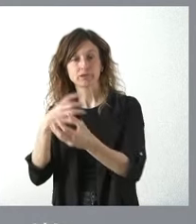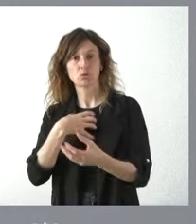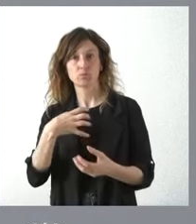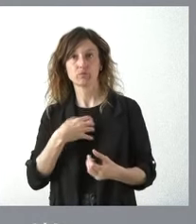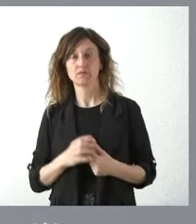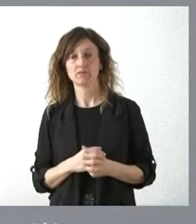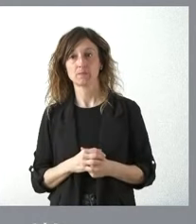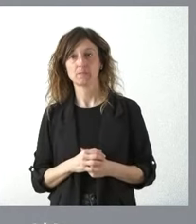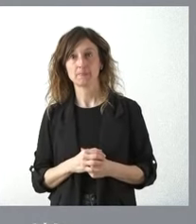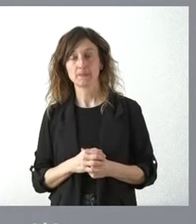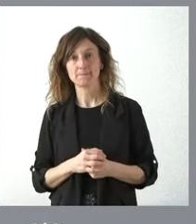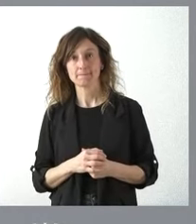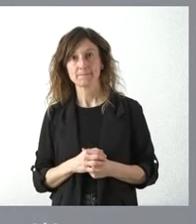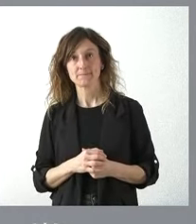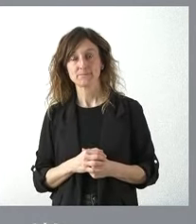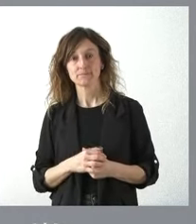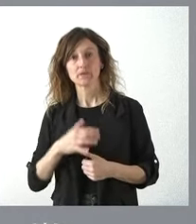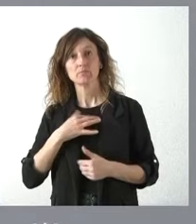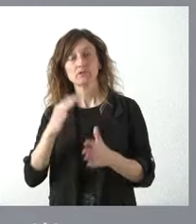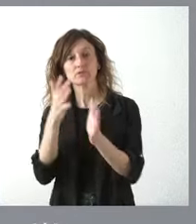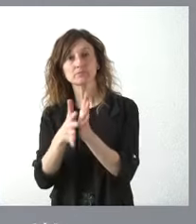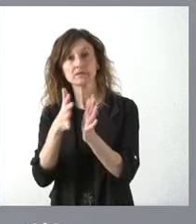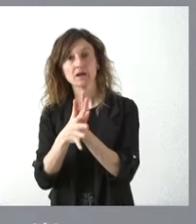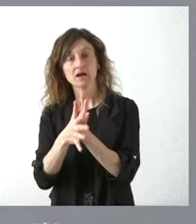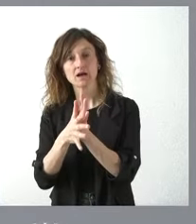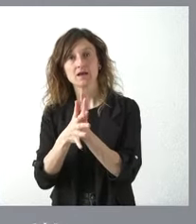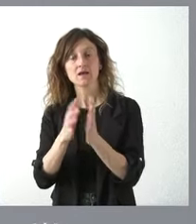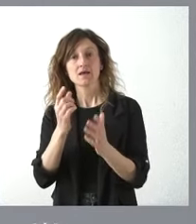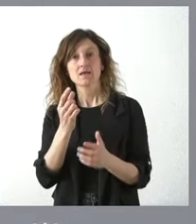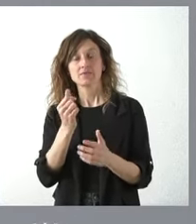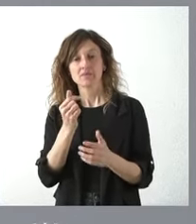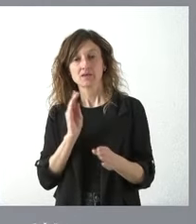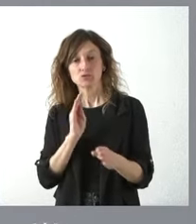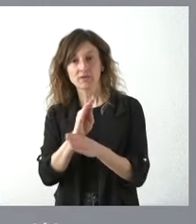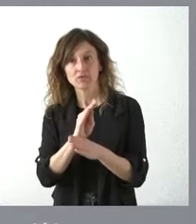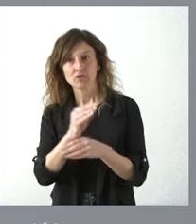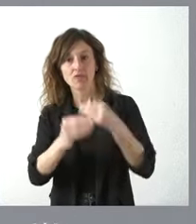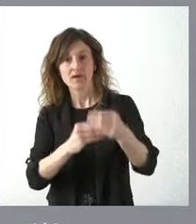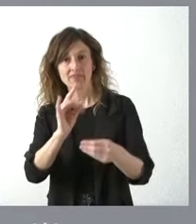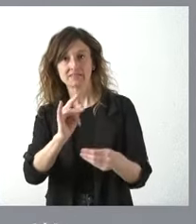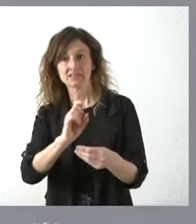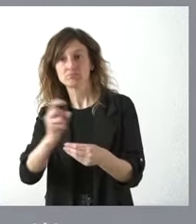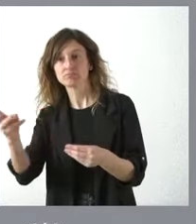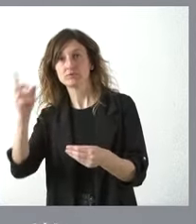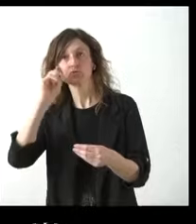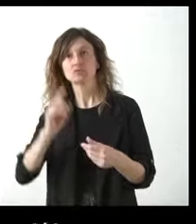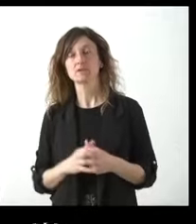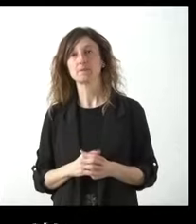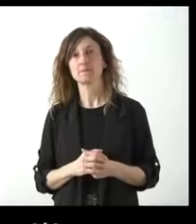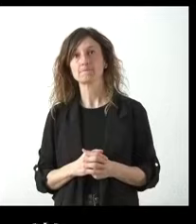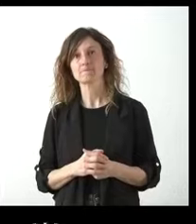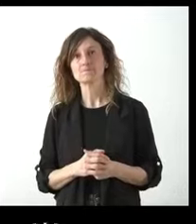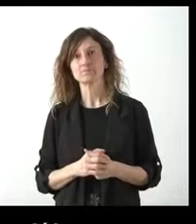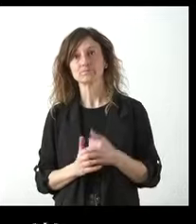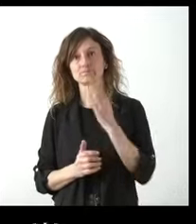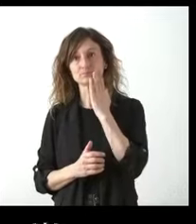dinero que no es subvencionado si le puedo dar explicaciones de lo que se realiza con la parte del dinero que es subvencionado ¿nos puede ampliar algo más